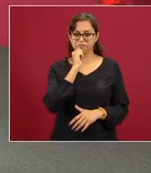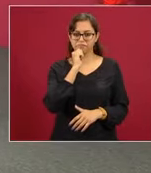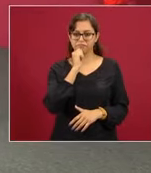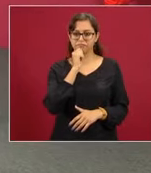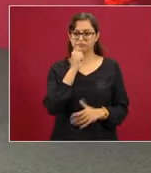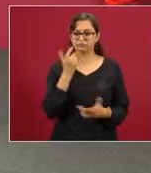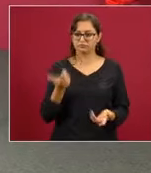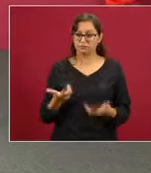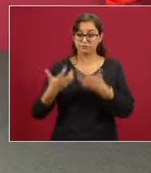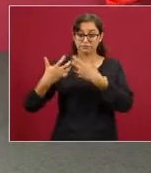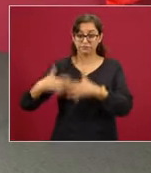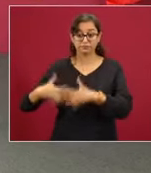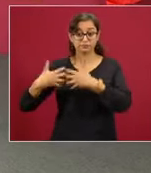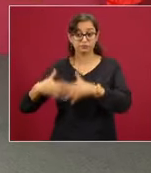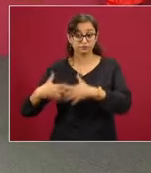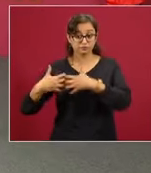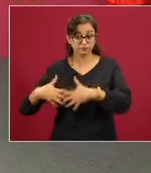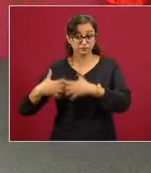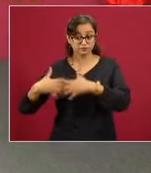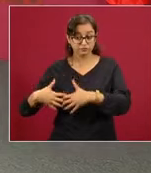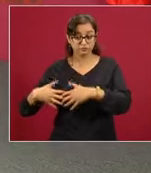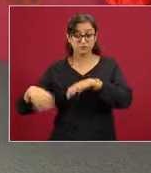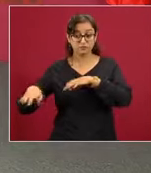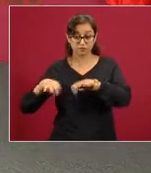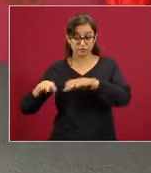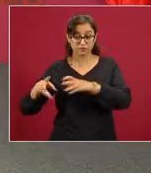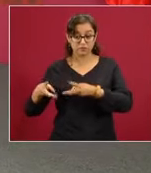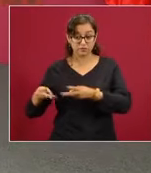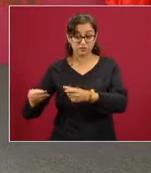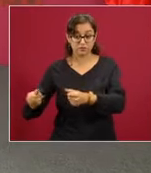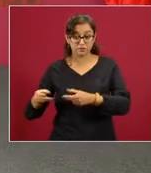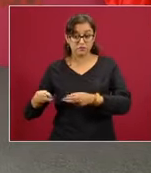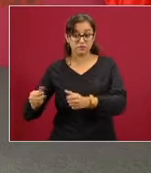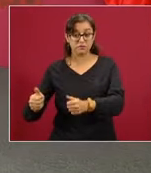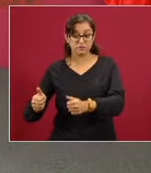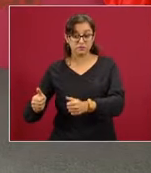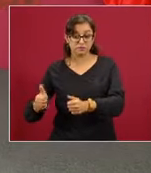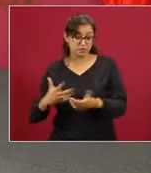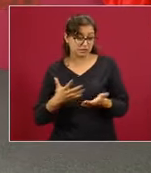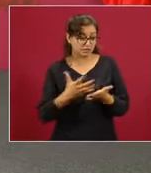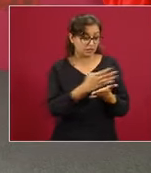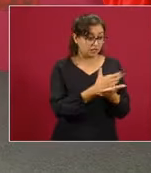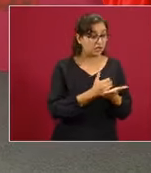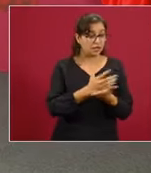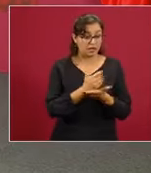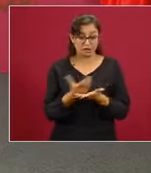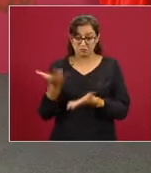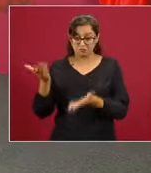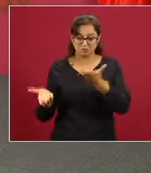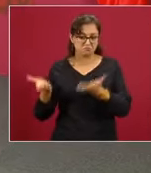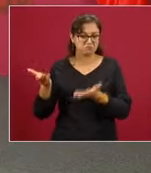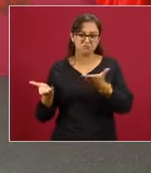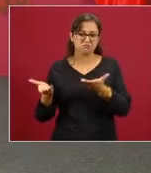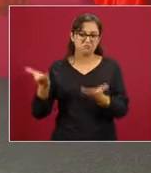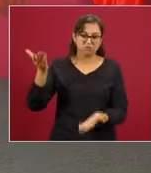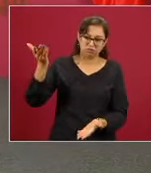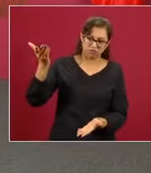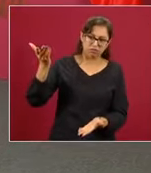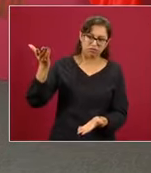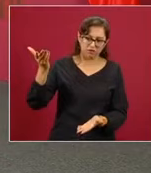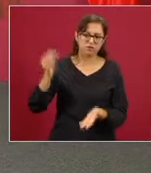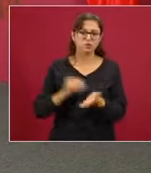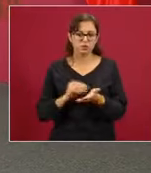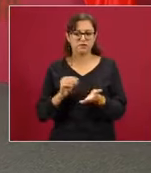mantener las plantas y lo que ingresa por la venta del fertilizante. Pero ahí vamos